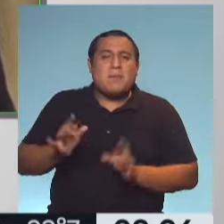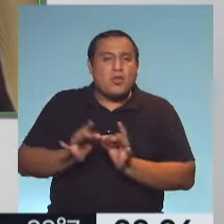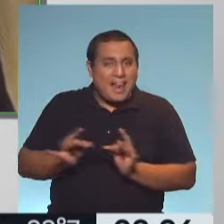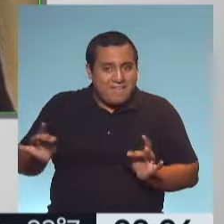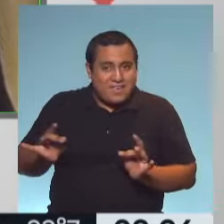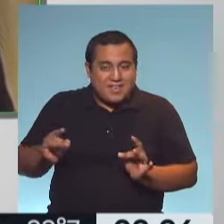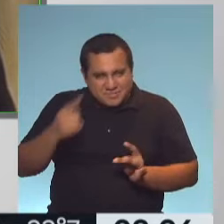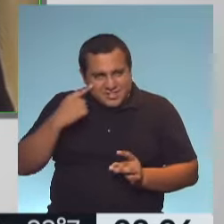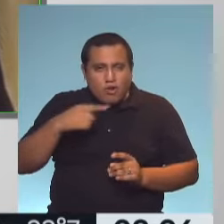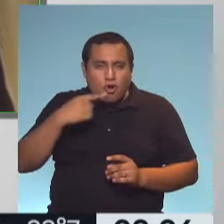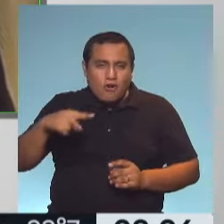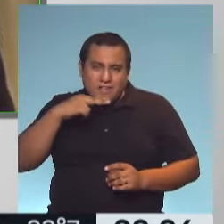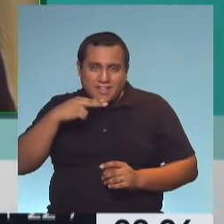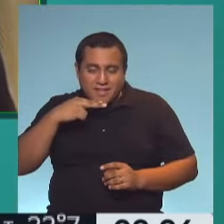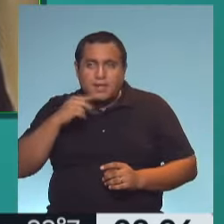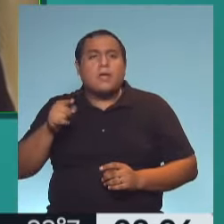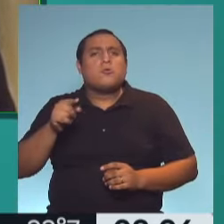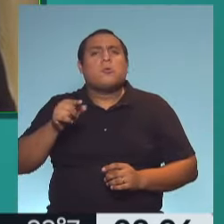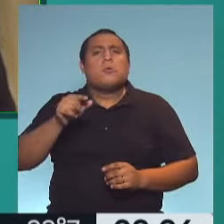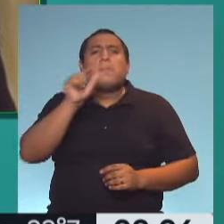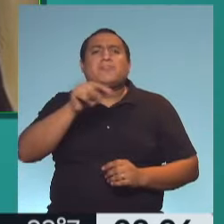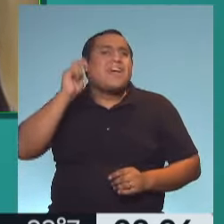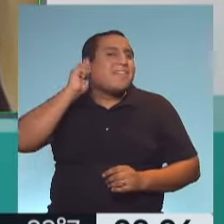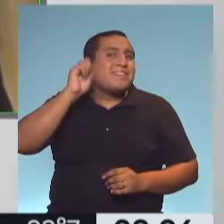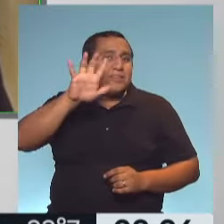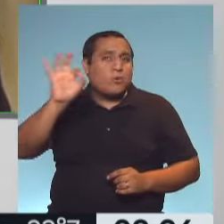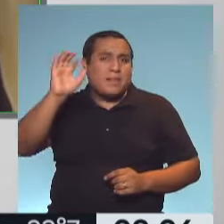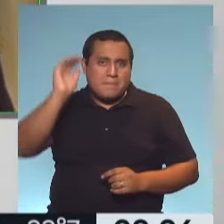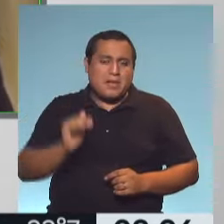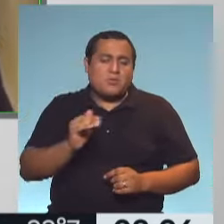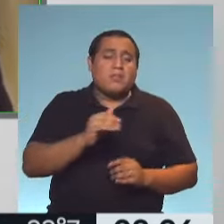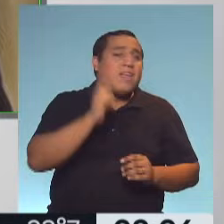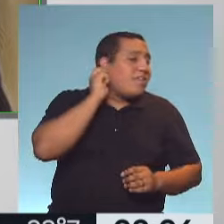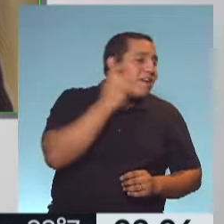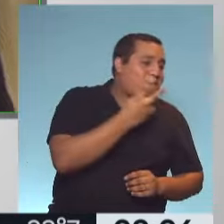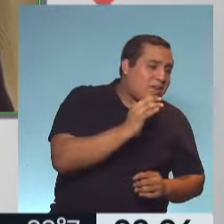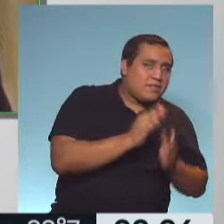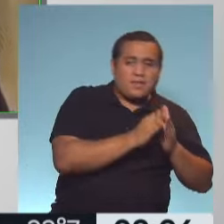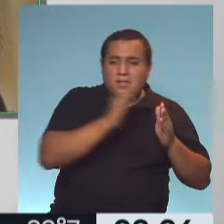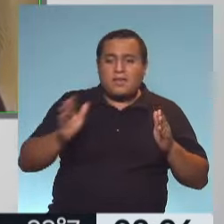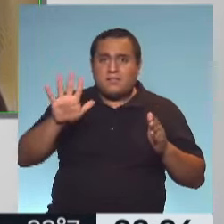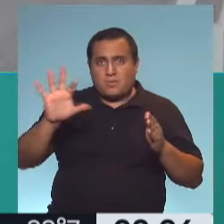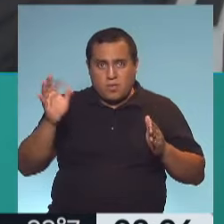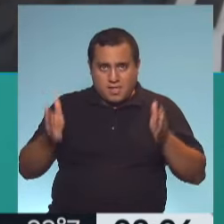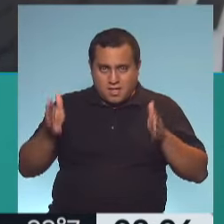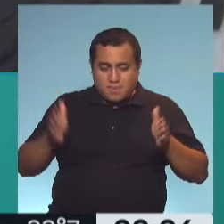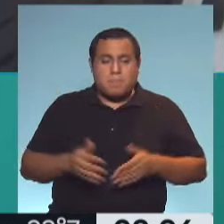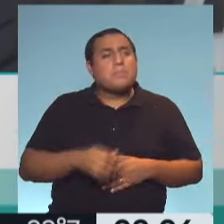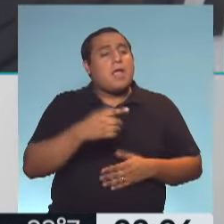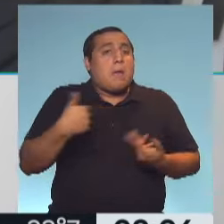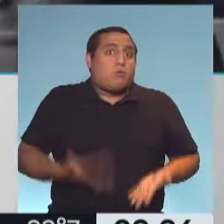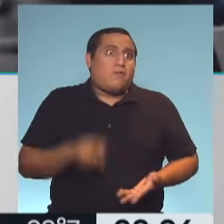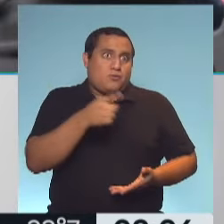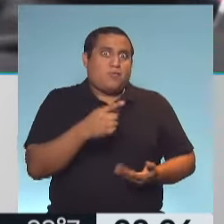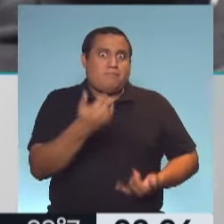verde, que son sobre todo personas menos de 50 años, entre 20 y 50 años. Ahora, Gustavo, aprovecho que estás y que sos siempre quien